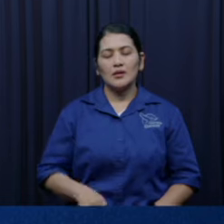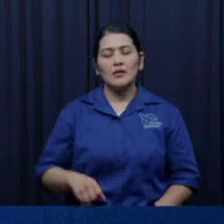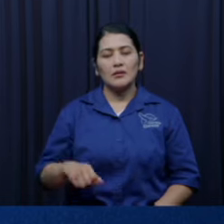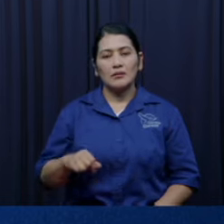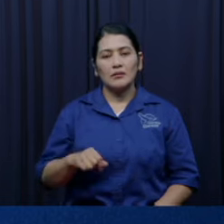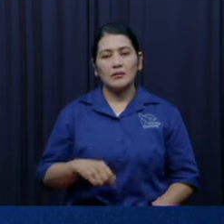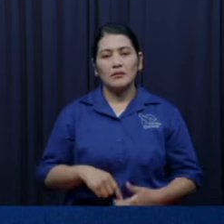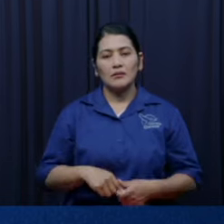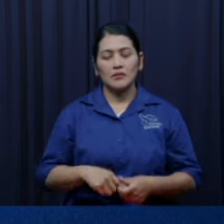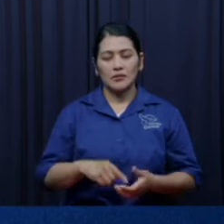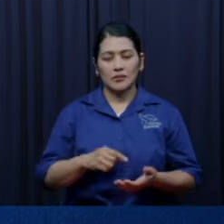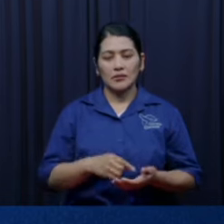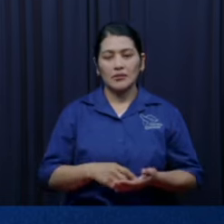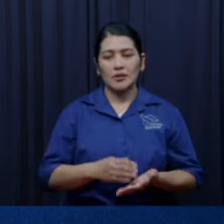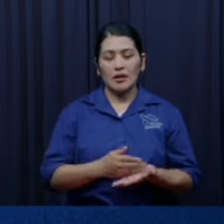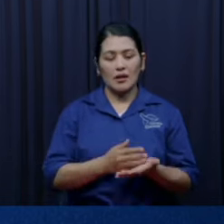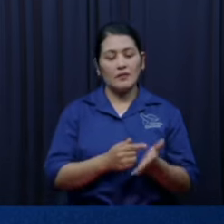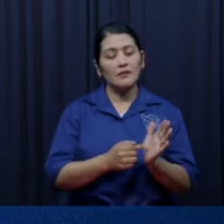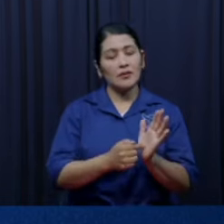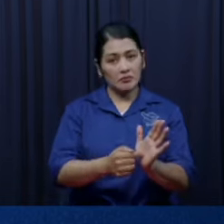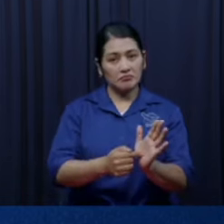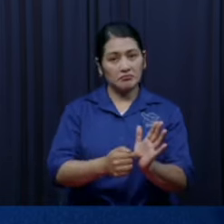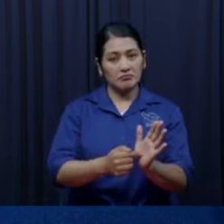a cuando les gusta que los asusten